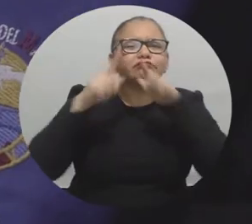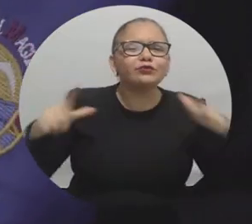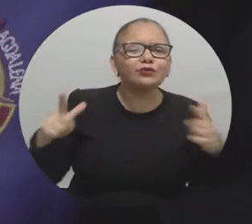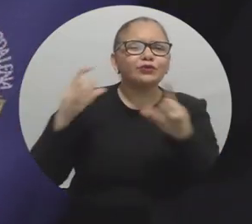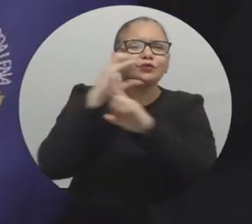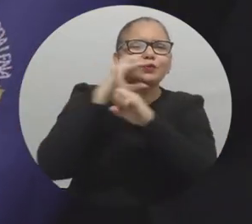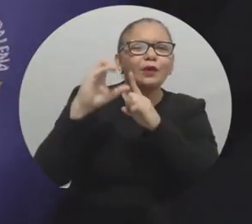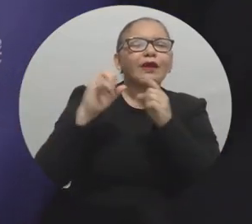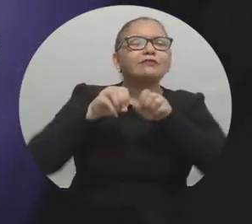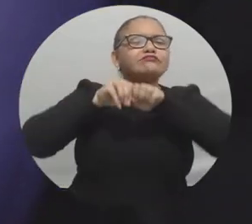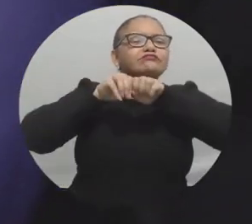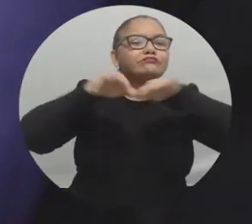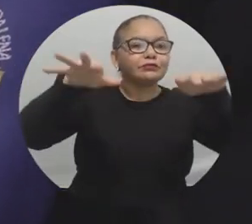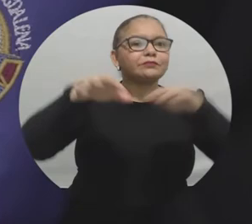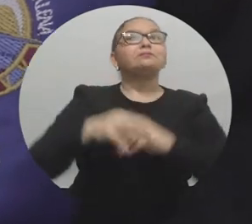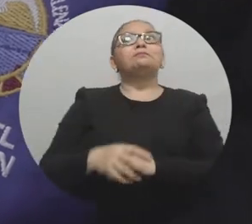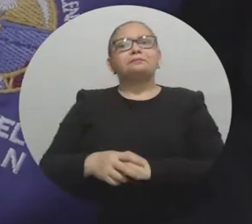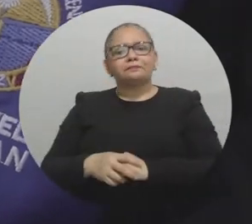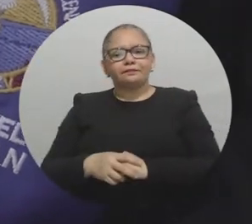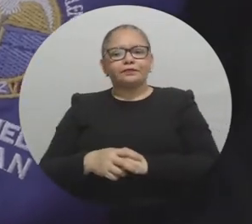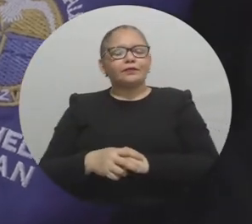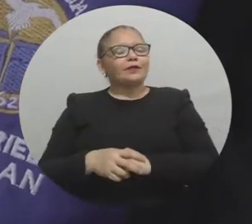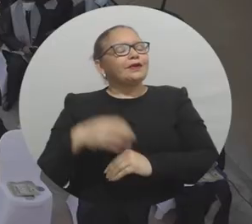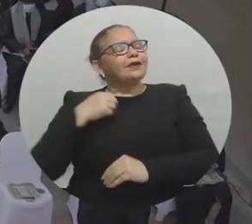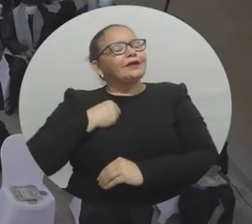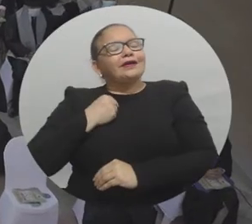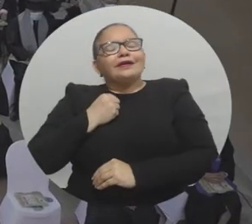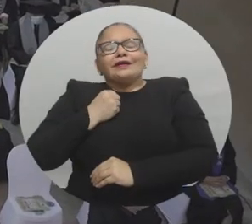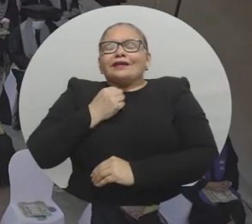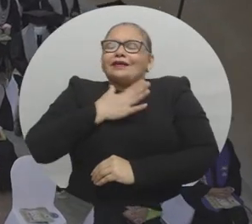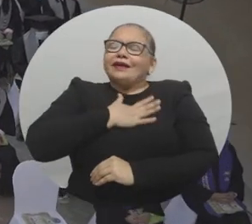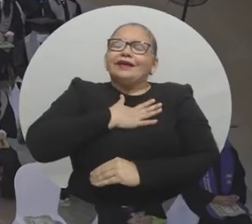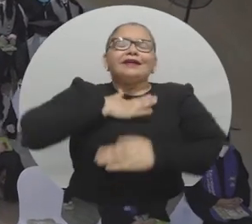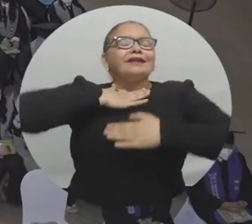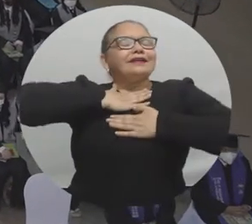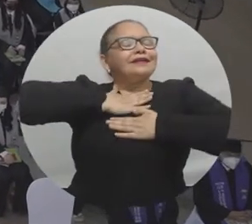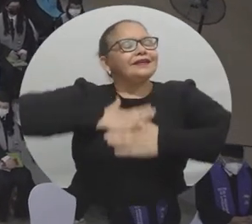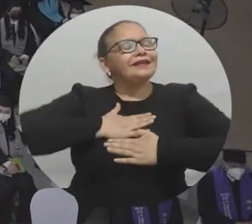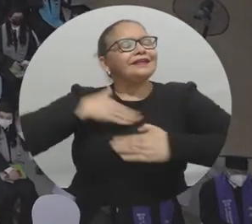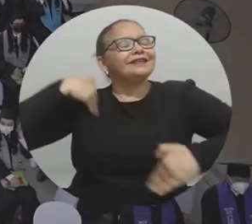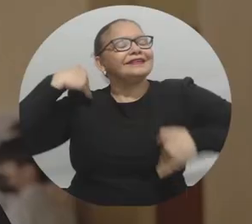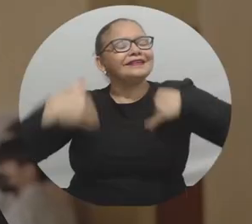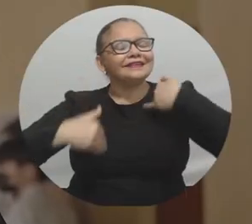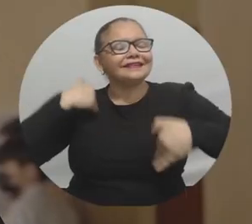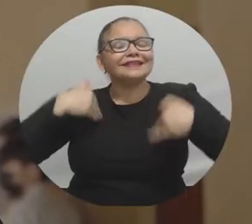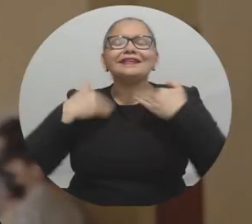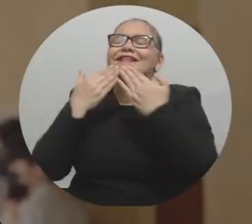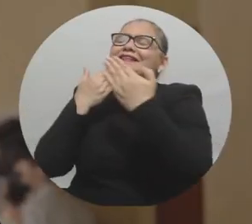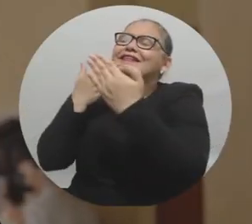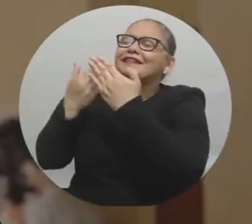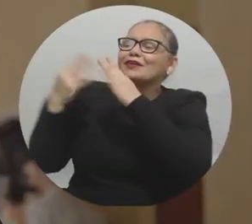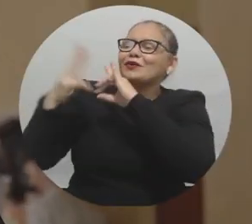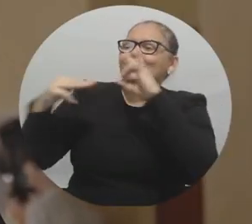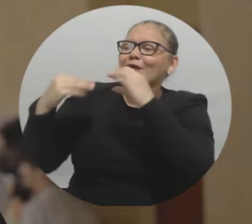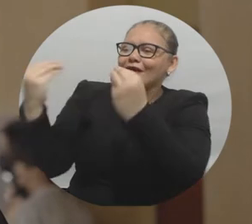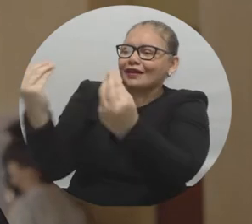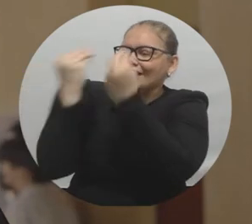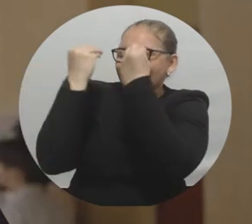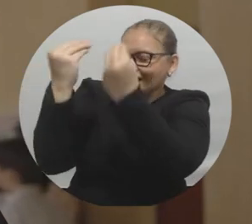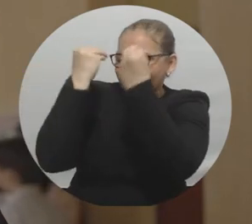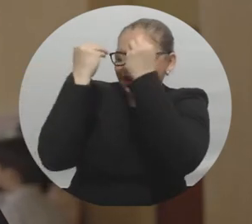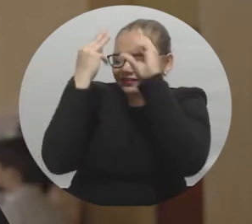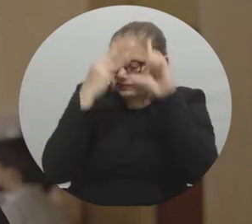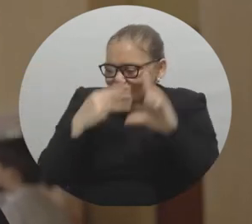realidad lingüística, cultural. Muy satisfactorio haber culminado este proceso, darle las gracias a la Universidad del Magdalena por